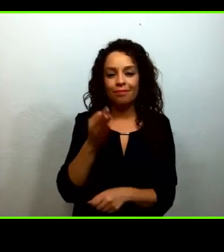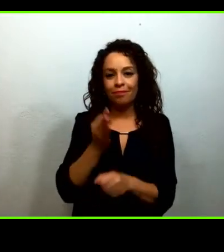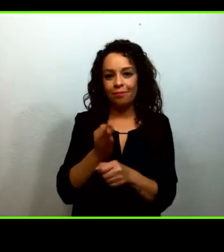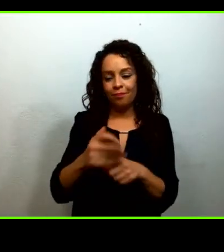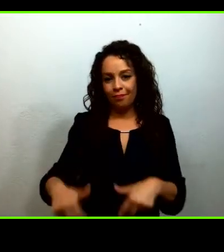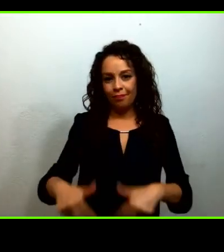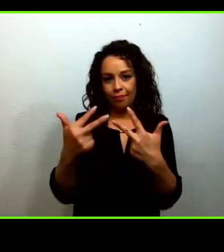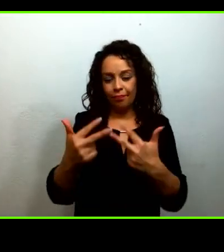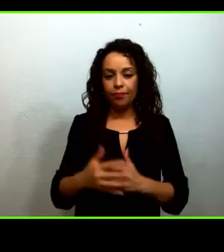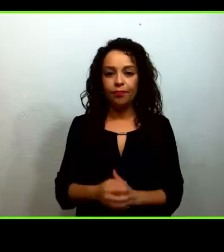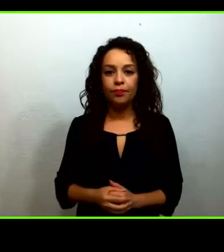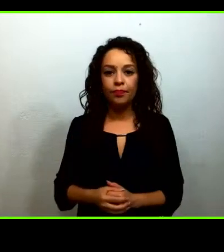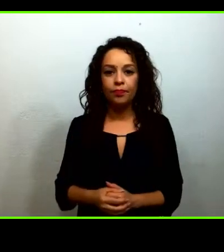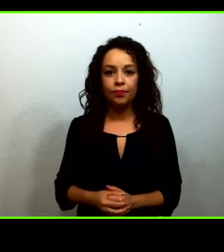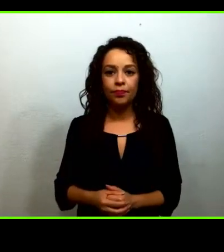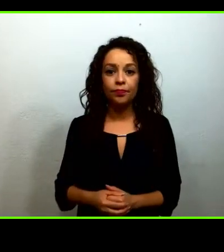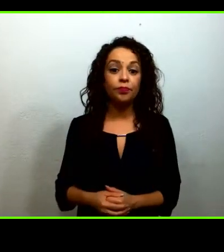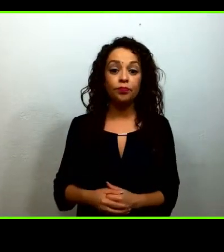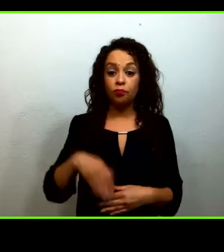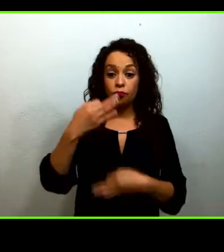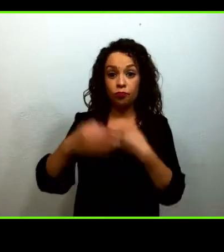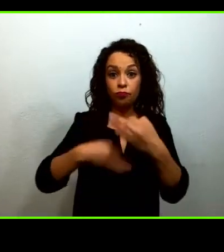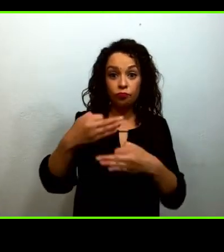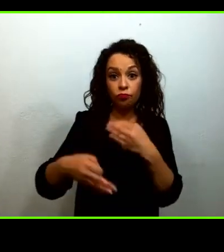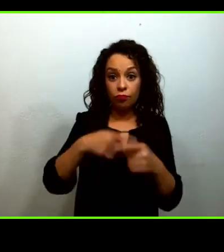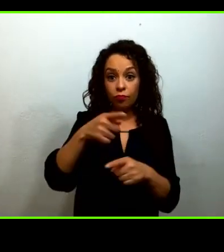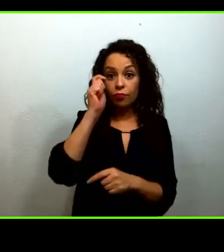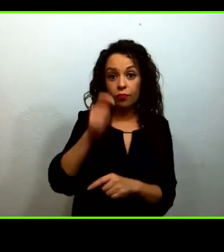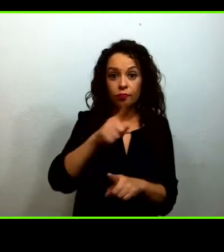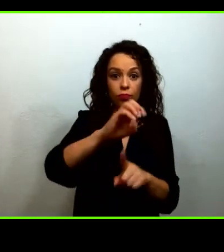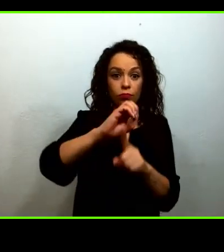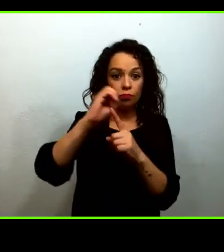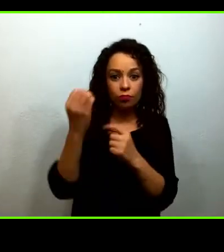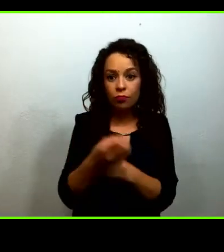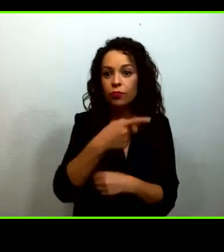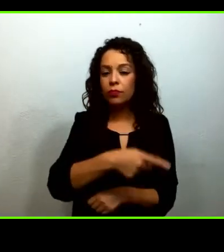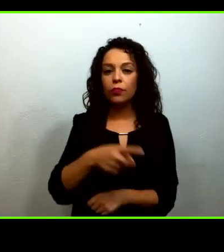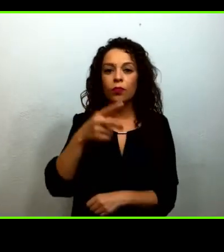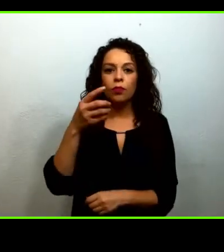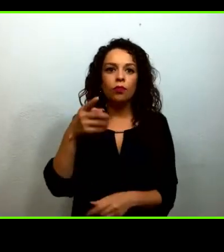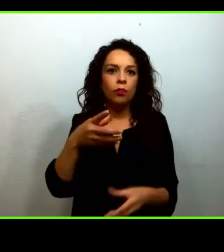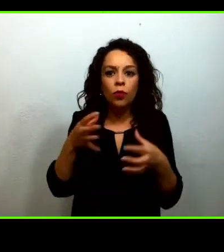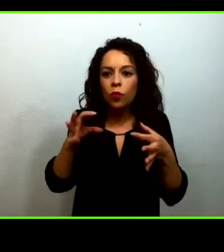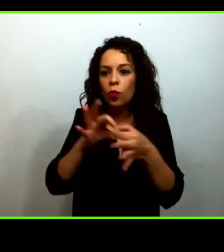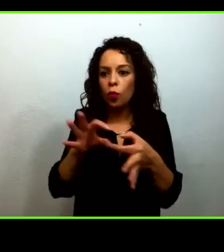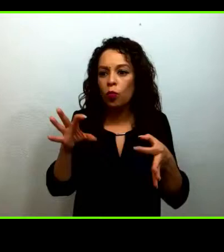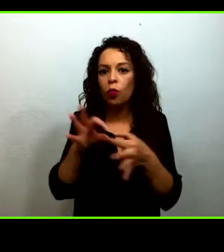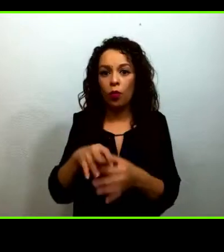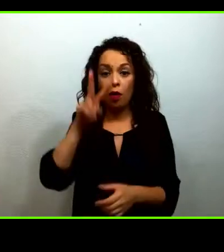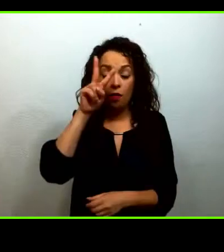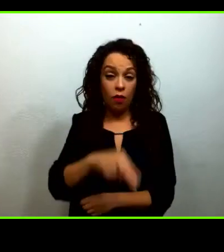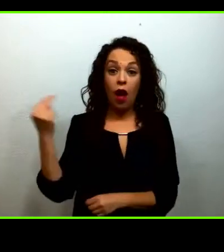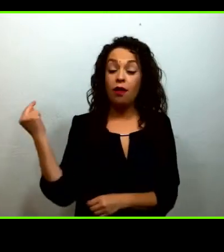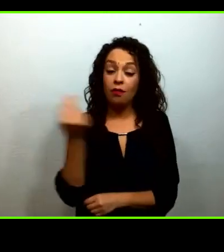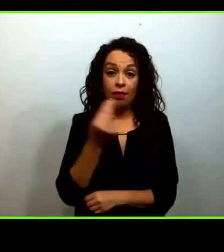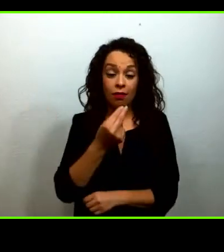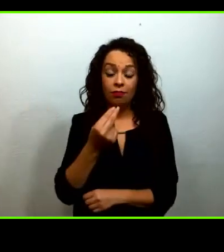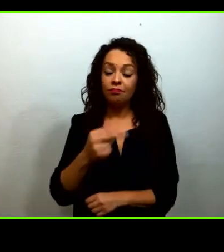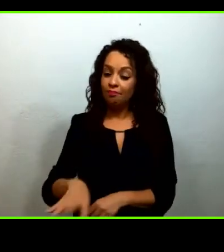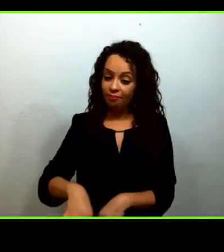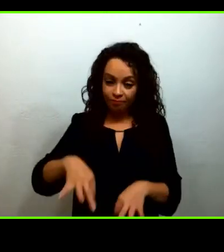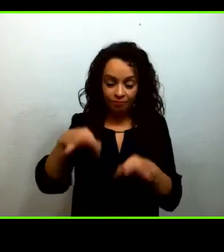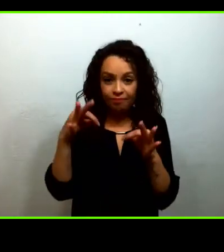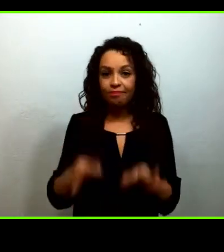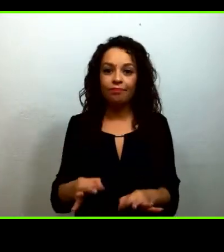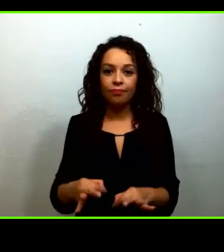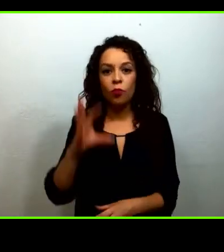que han hecho posible este seminario de educación en situaciones de emergencia tan necesario y tan oportuno. Gracias a la UNESCO, a